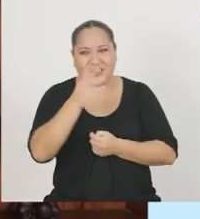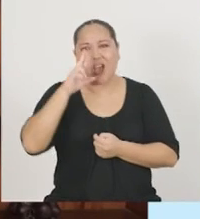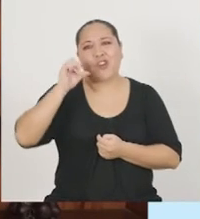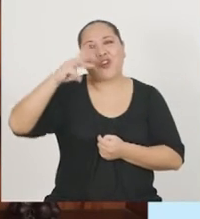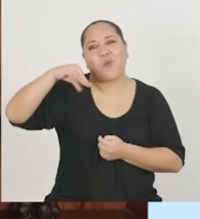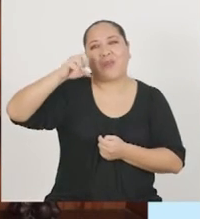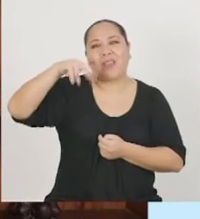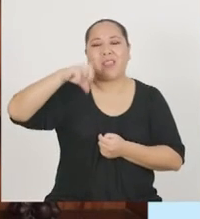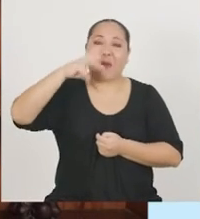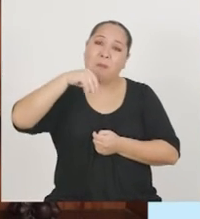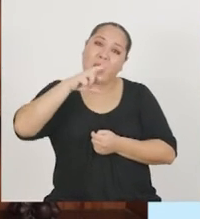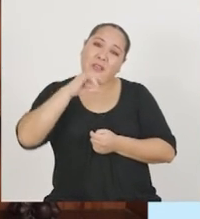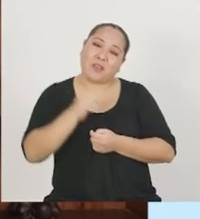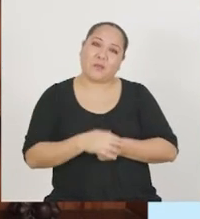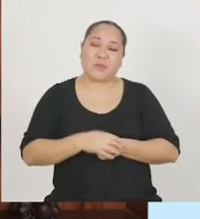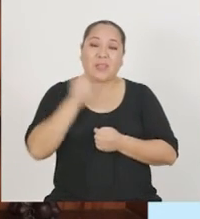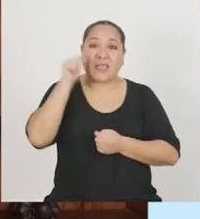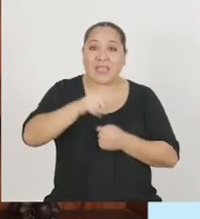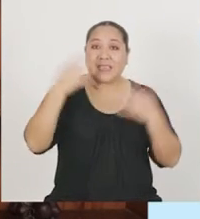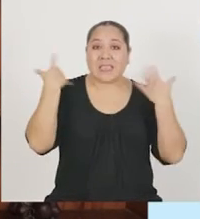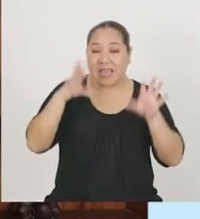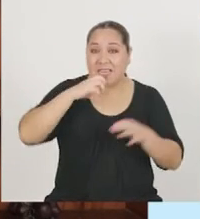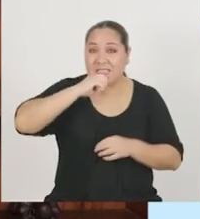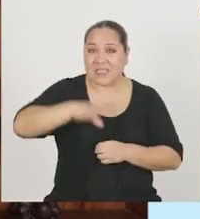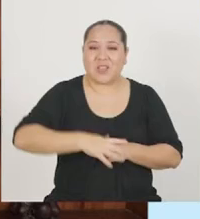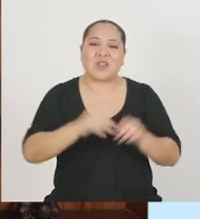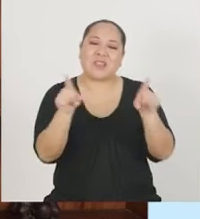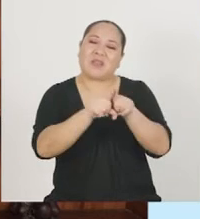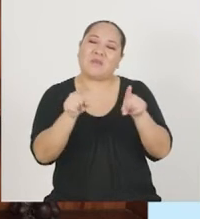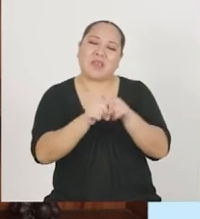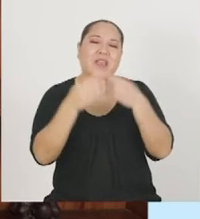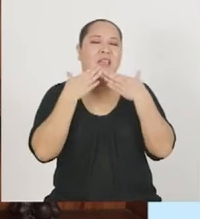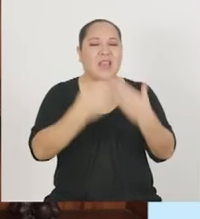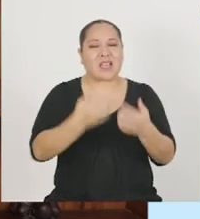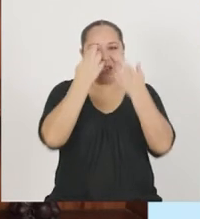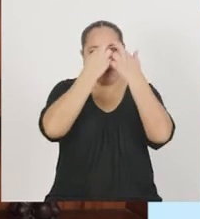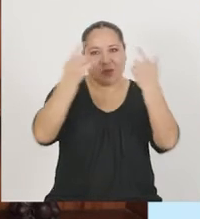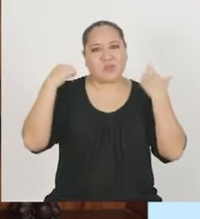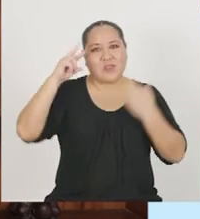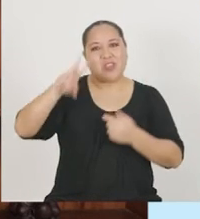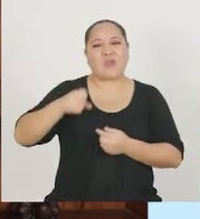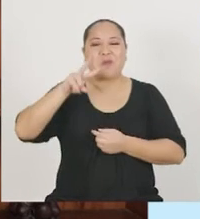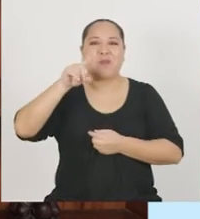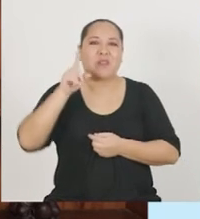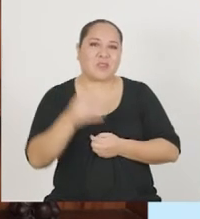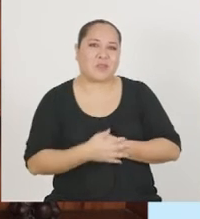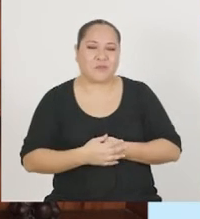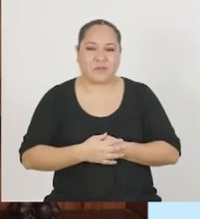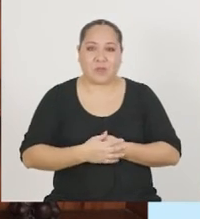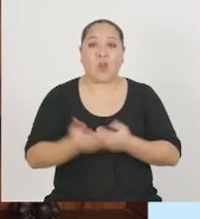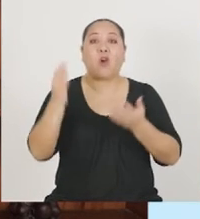a ustedes, Romina y Mario. Y desde luego, a nuestra querida Promo 2021.